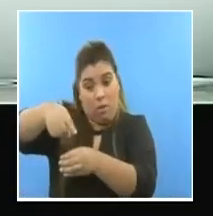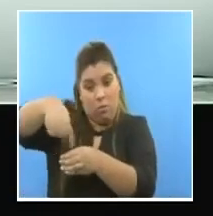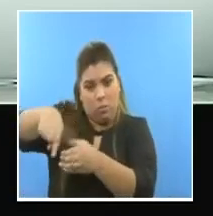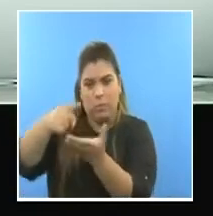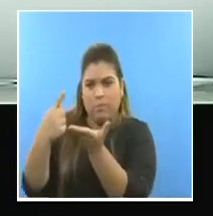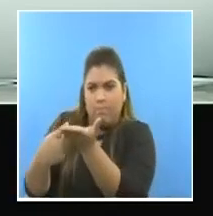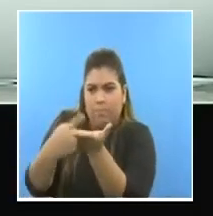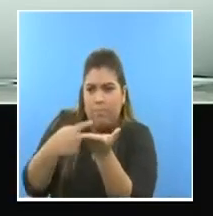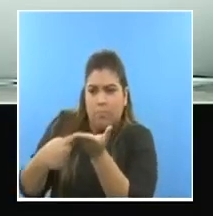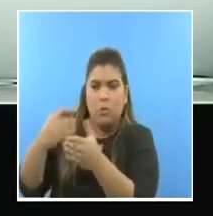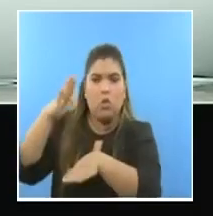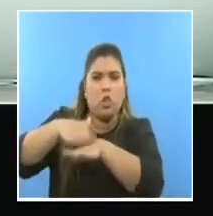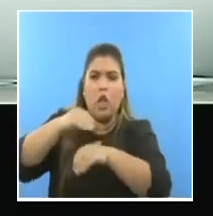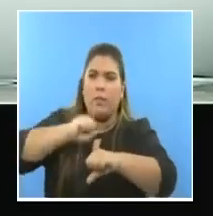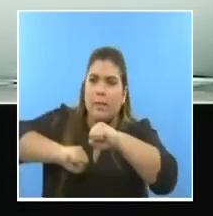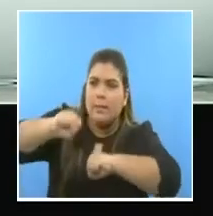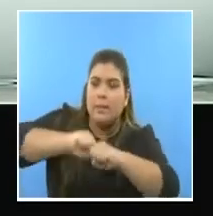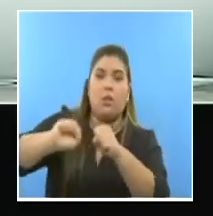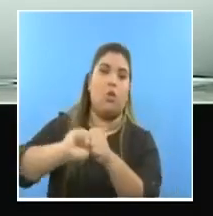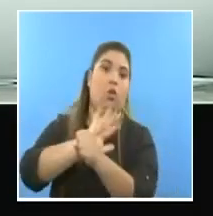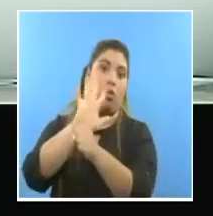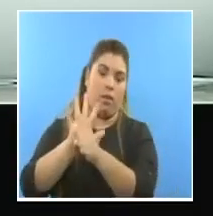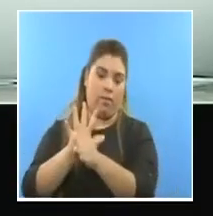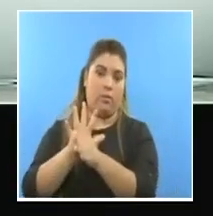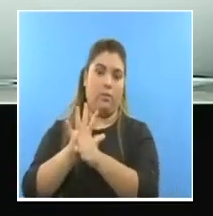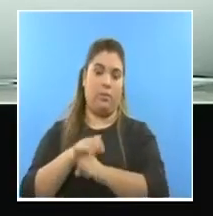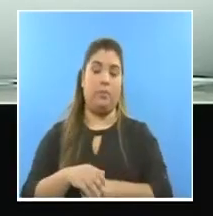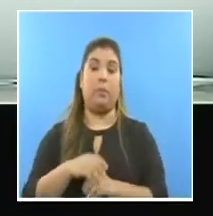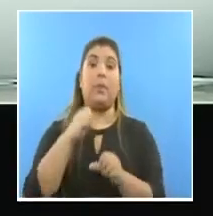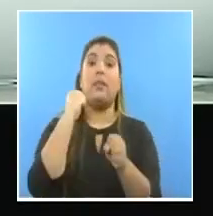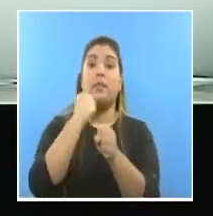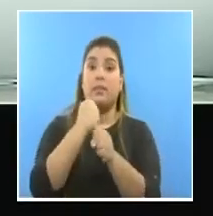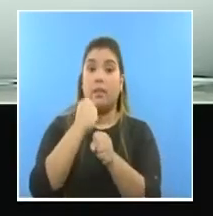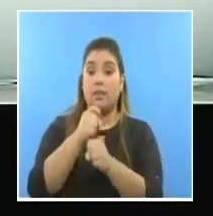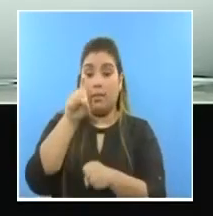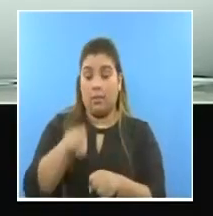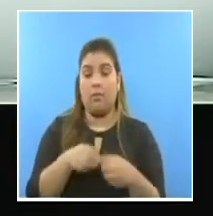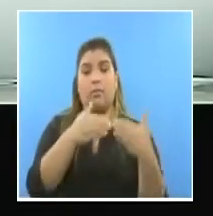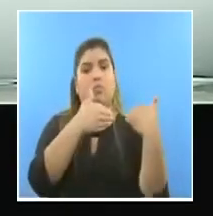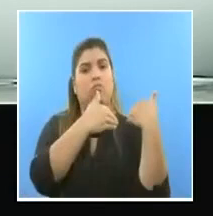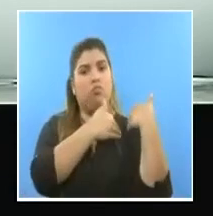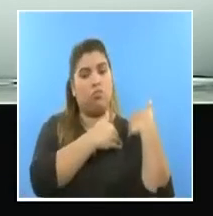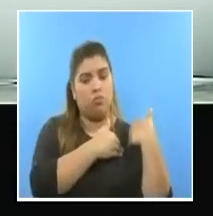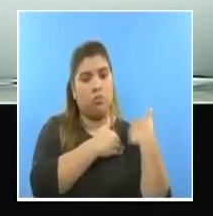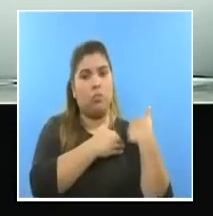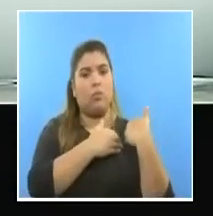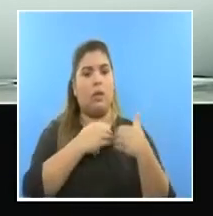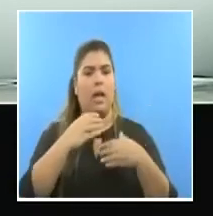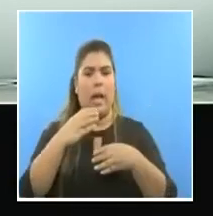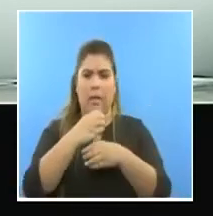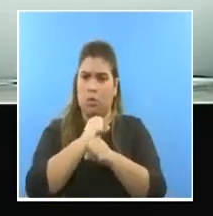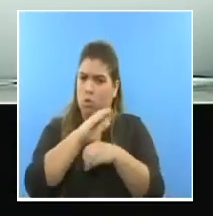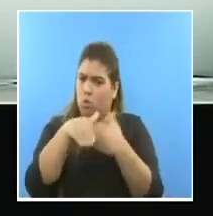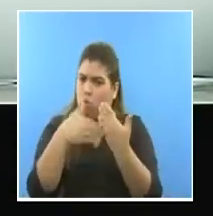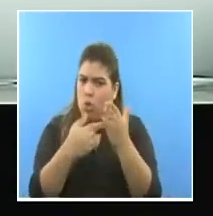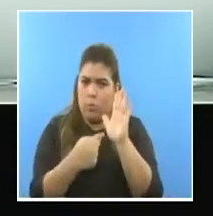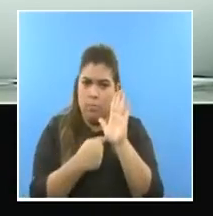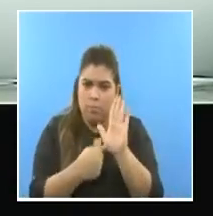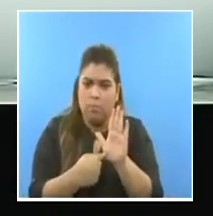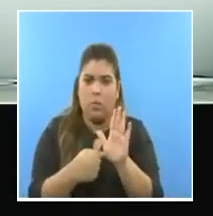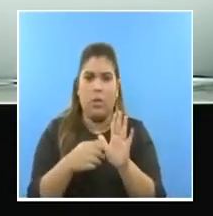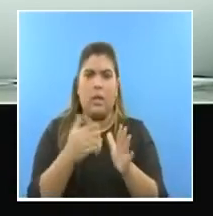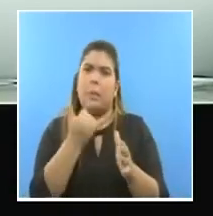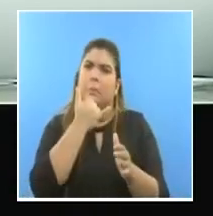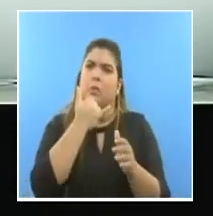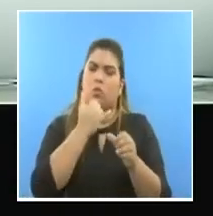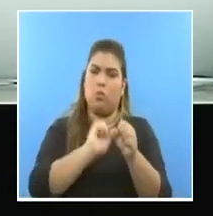lucha contra el COVID. El trabajo tendrá como referencia inmediata los indicadores de la